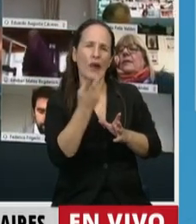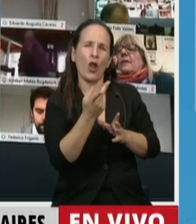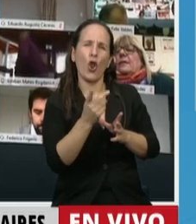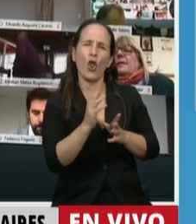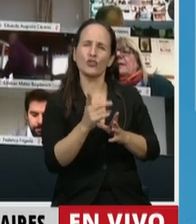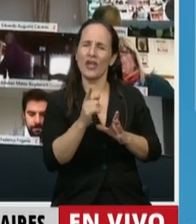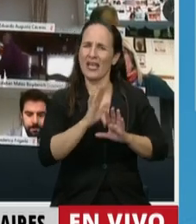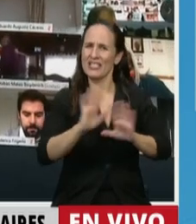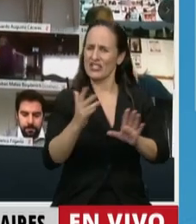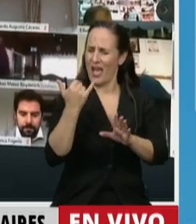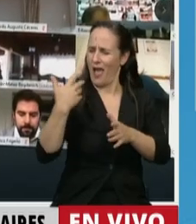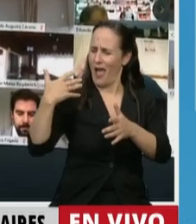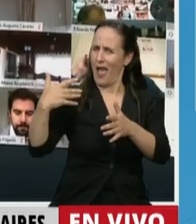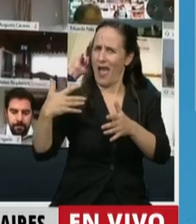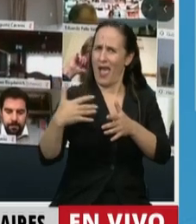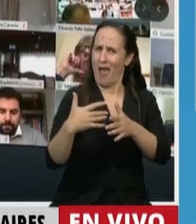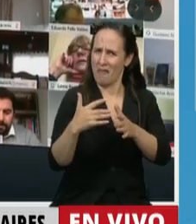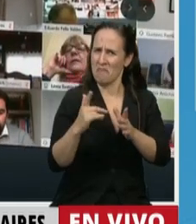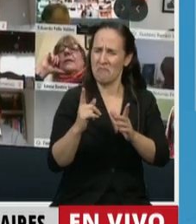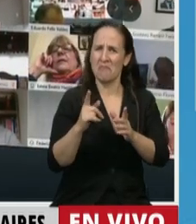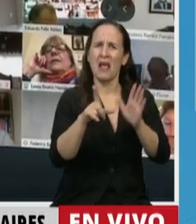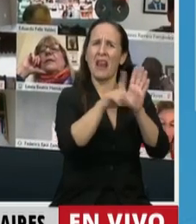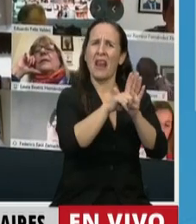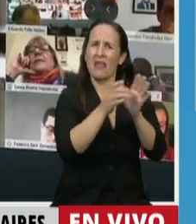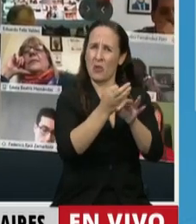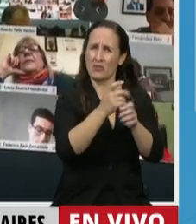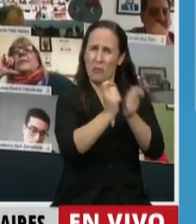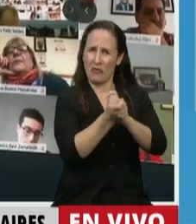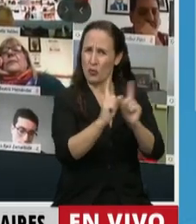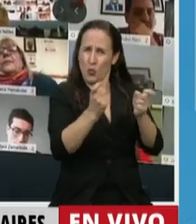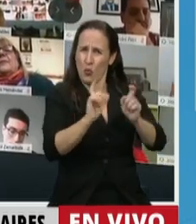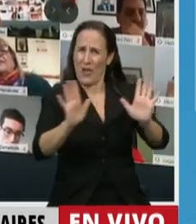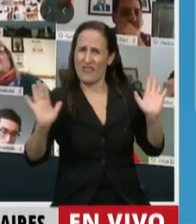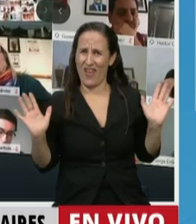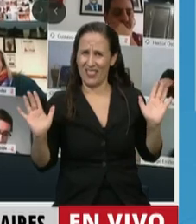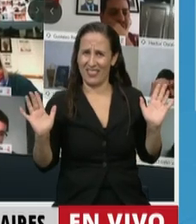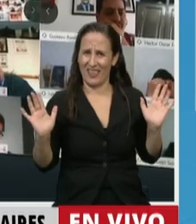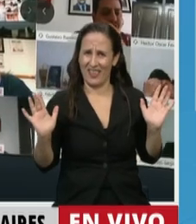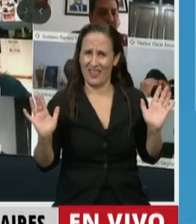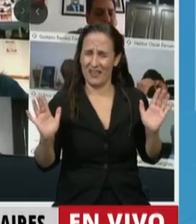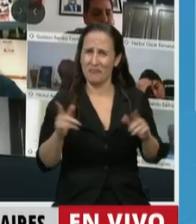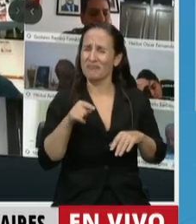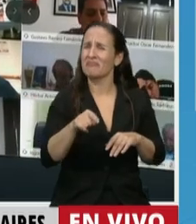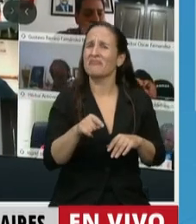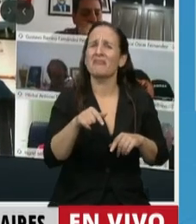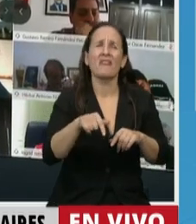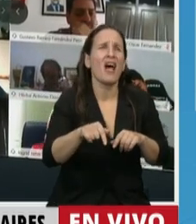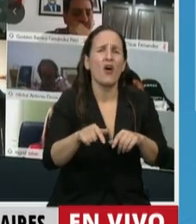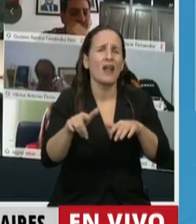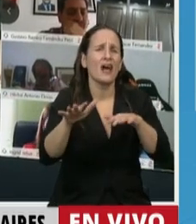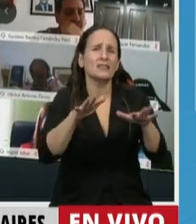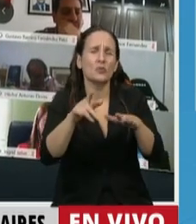está haciendo no necesita ninguna modificación de la ley de educación. Y lo que se está haciendo acá no es atender a una